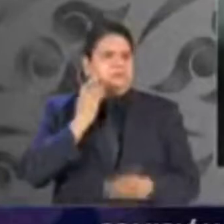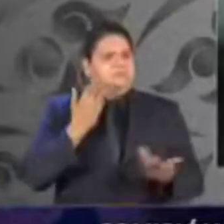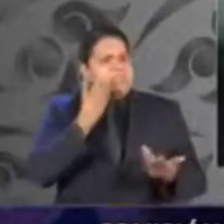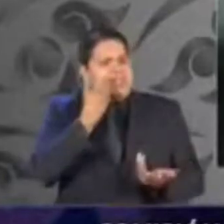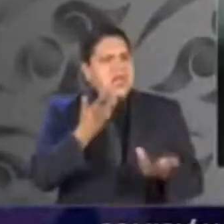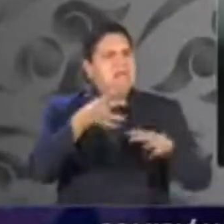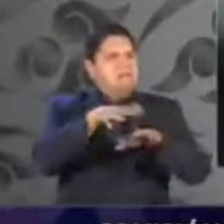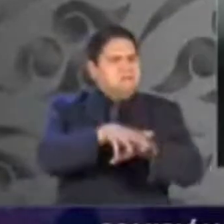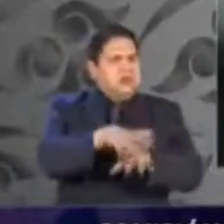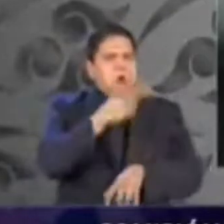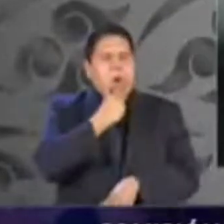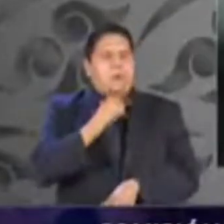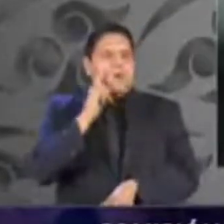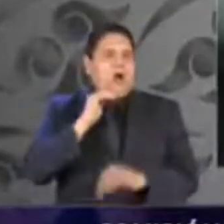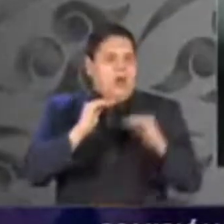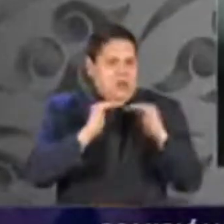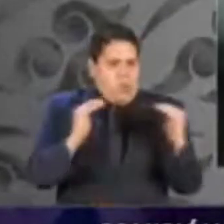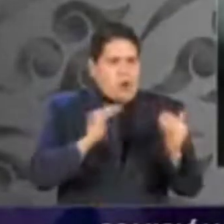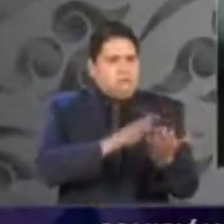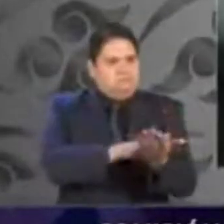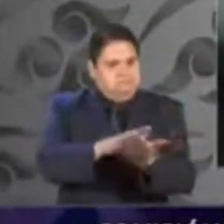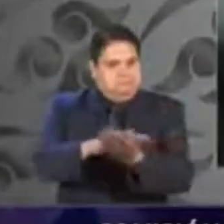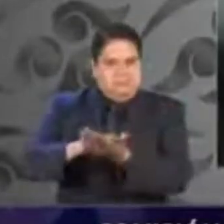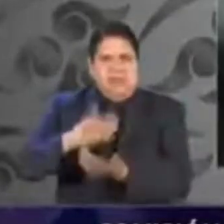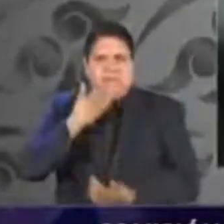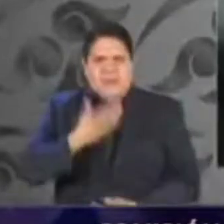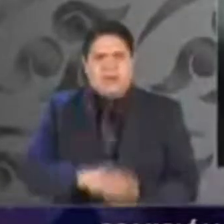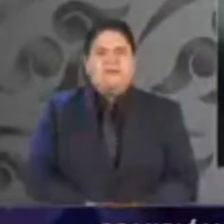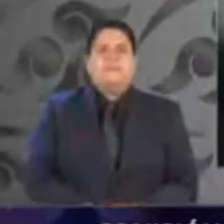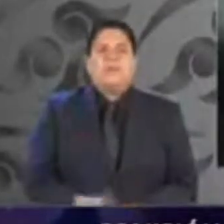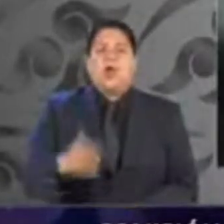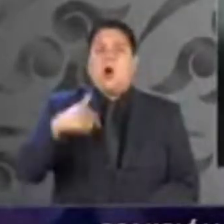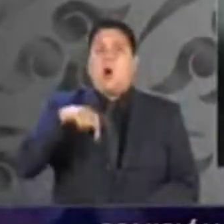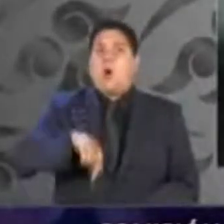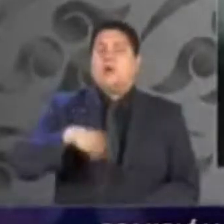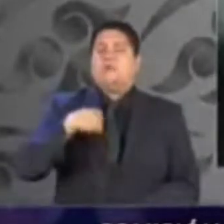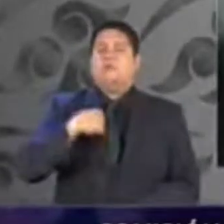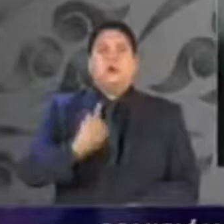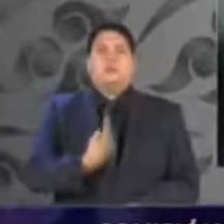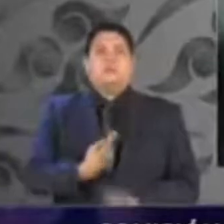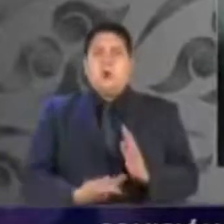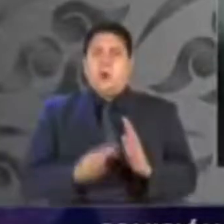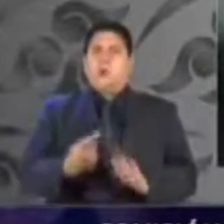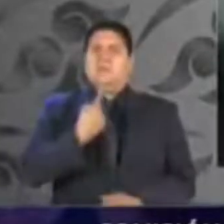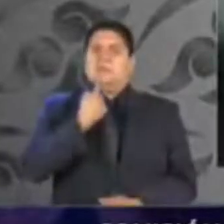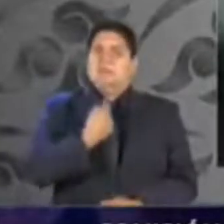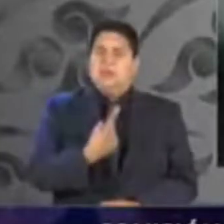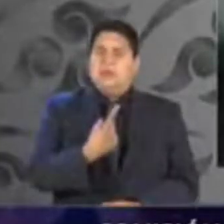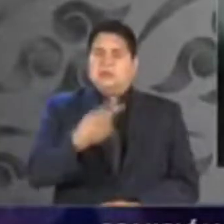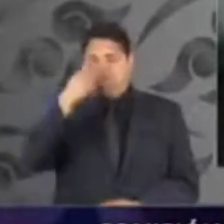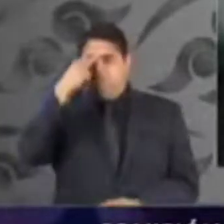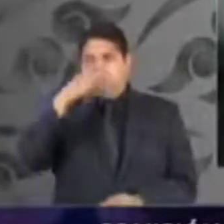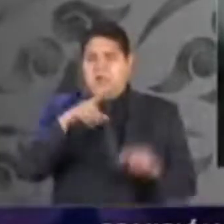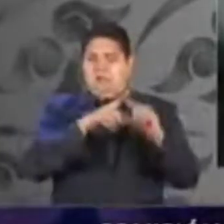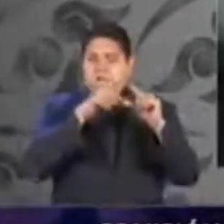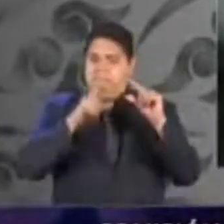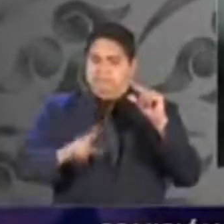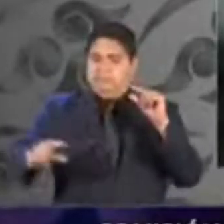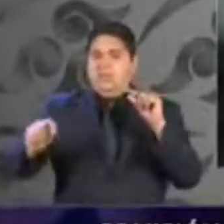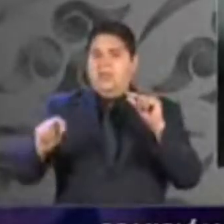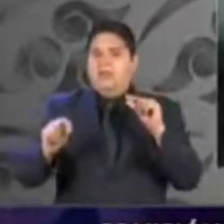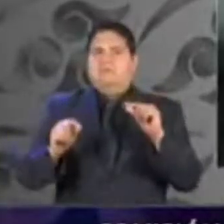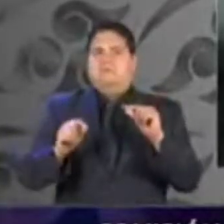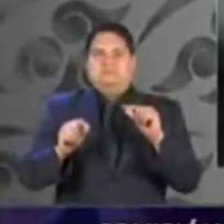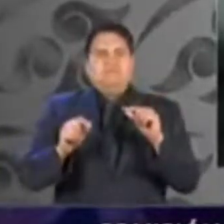a esta causa. Hoy refrendo, como lo he afirmado en múltiples ocasiones, que México atraviesa un claro